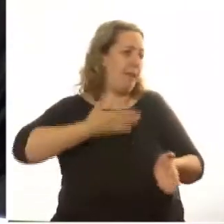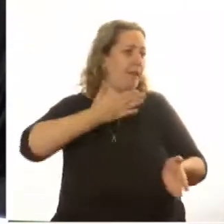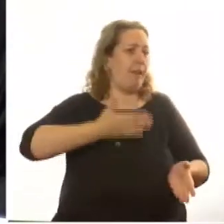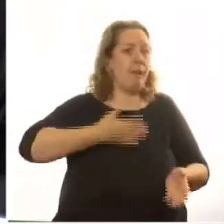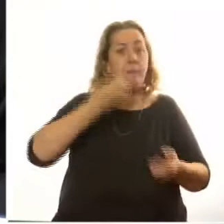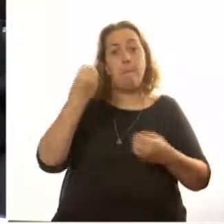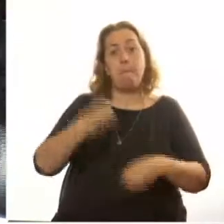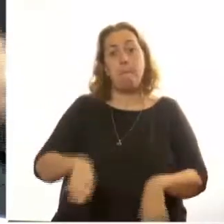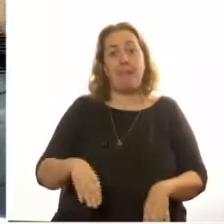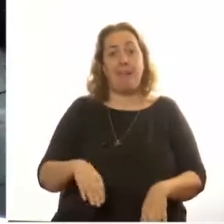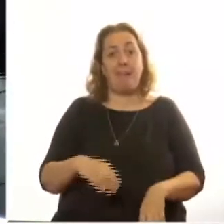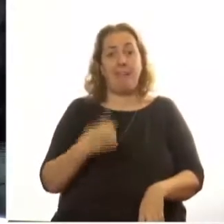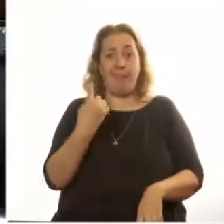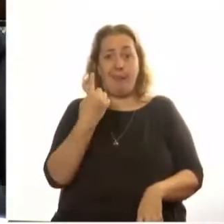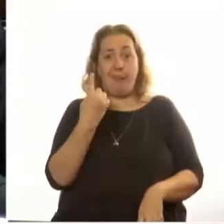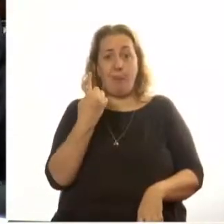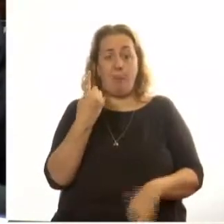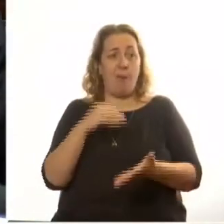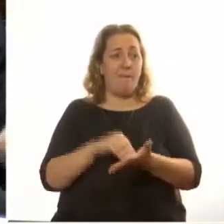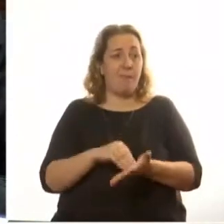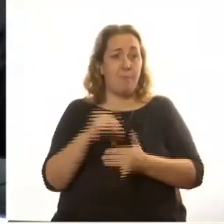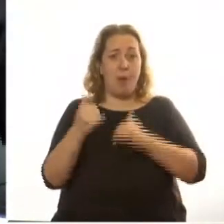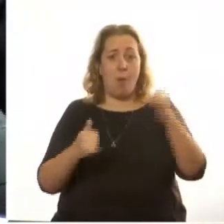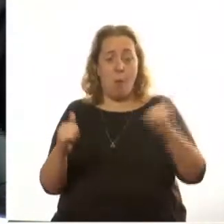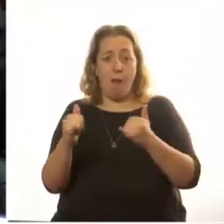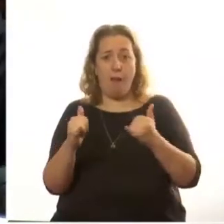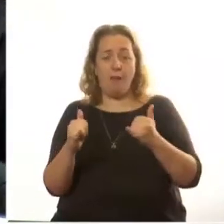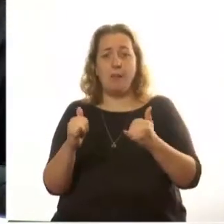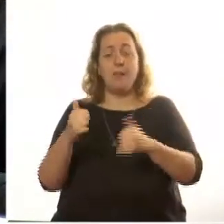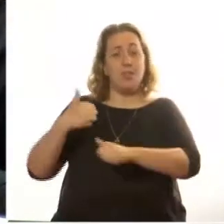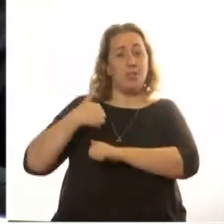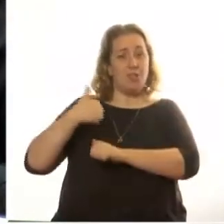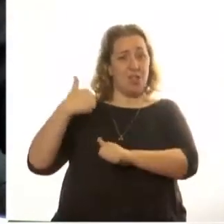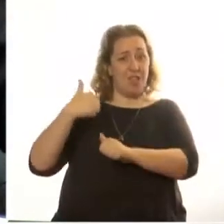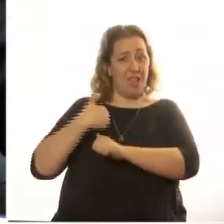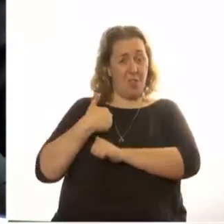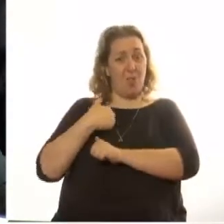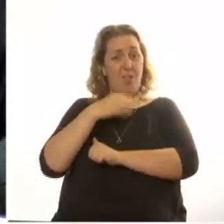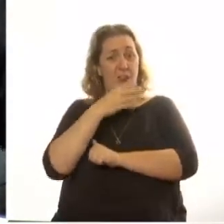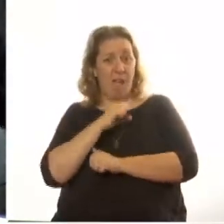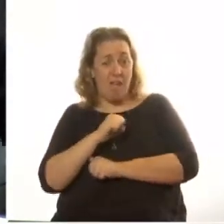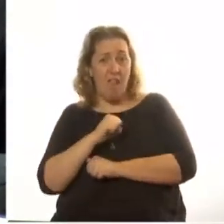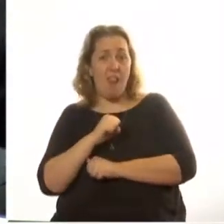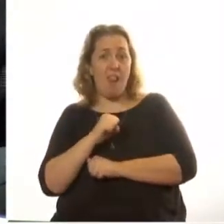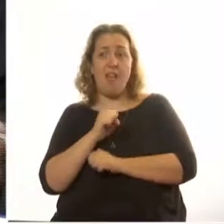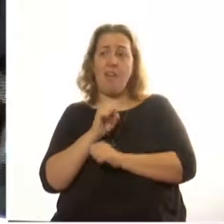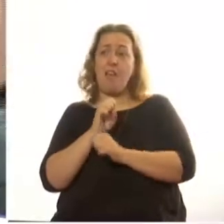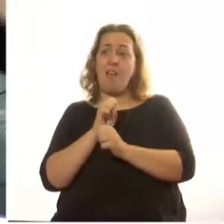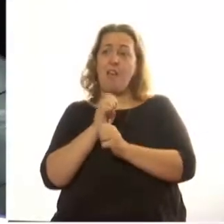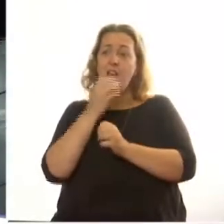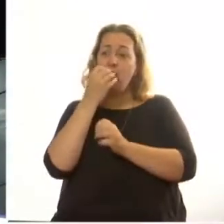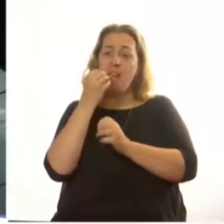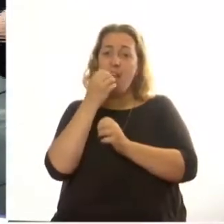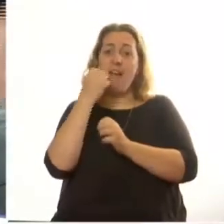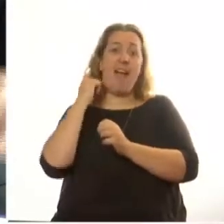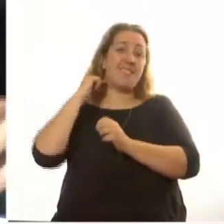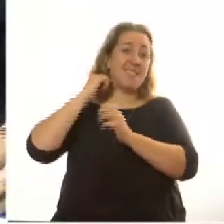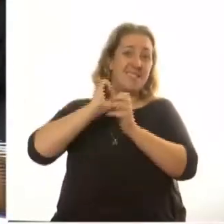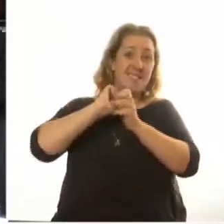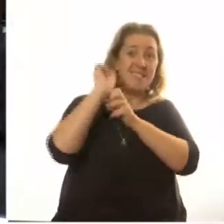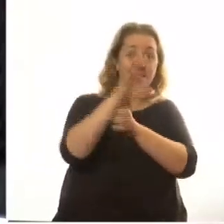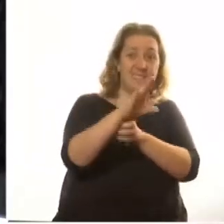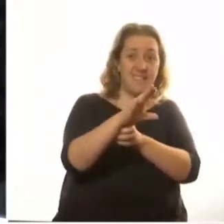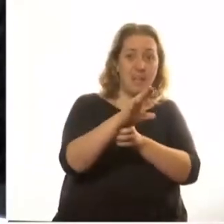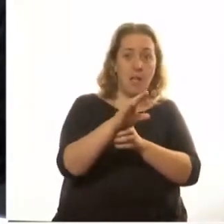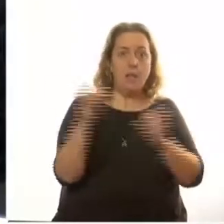un turno. Soldados de Israel disparan gas y lacrimógeno contra los pibes, avanzás dos casilleros por el